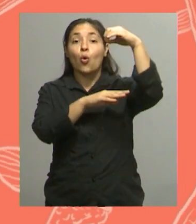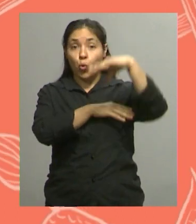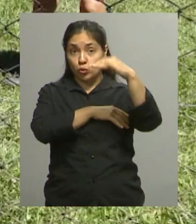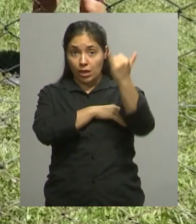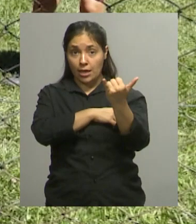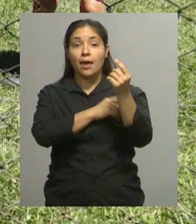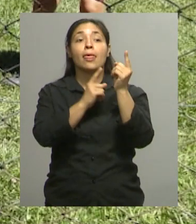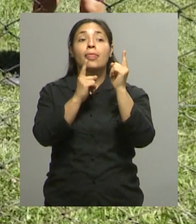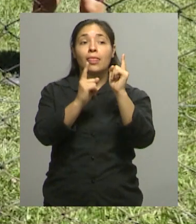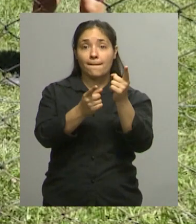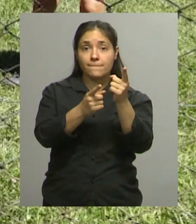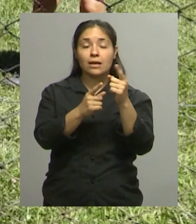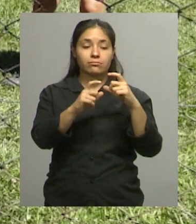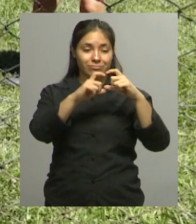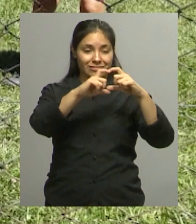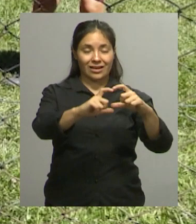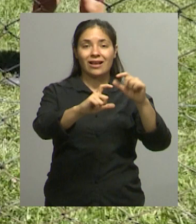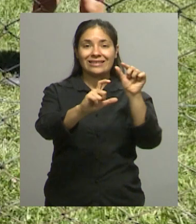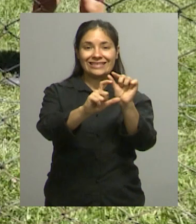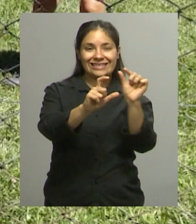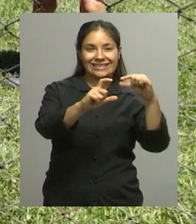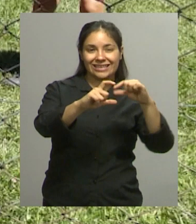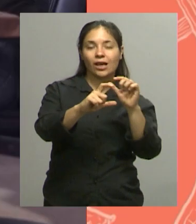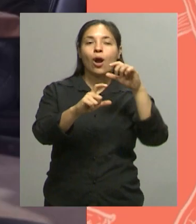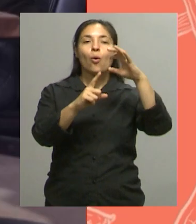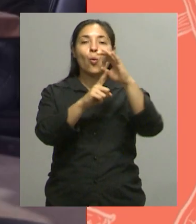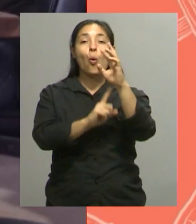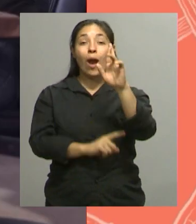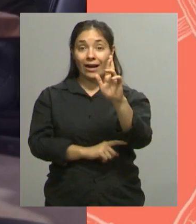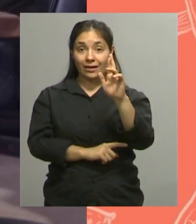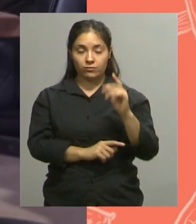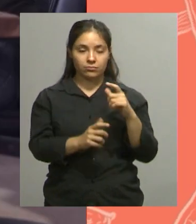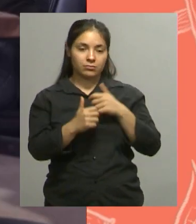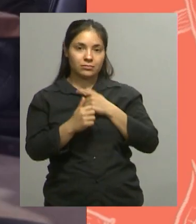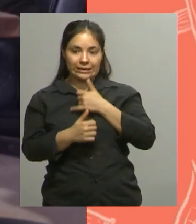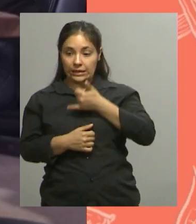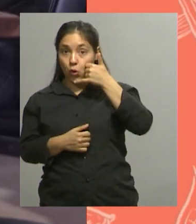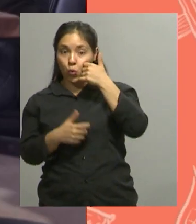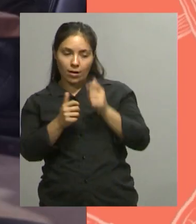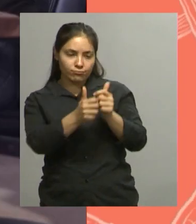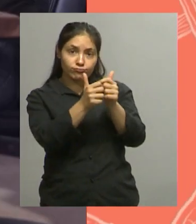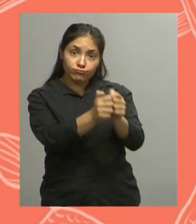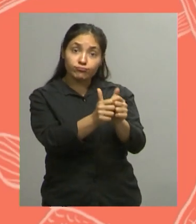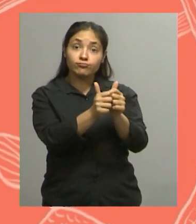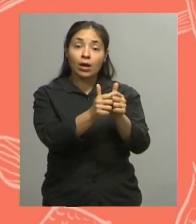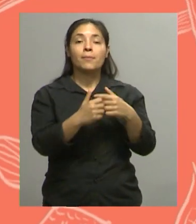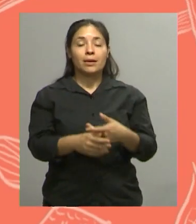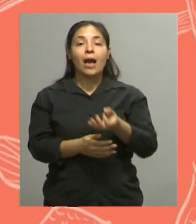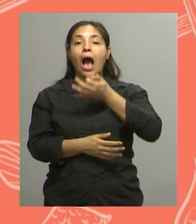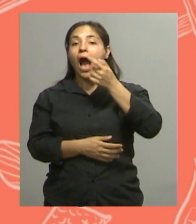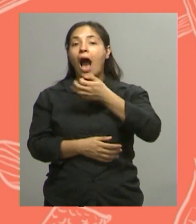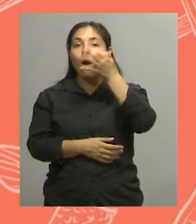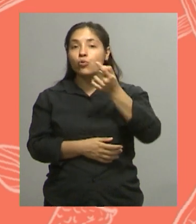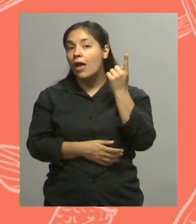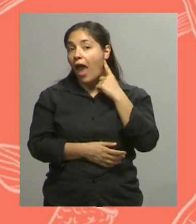vez tiene un código QR que escaneándolo te permite escuchar el audio del cuento que se llama Una Esperanza que